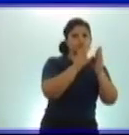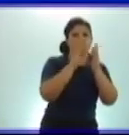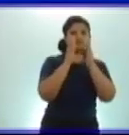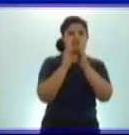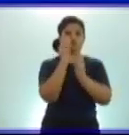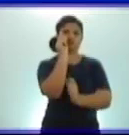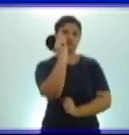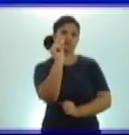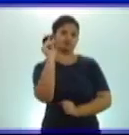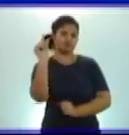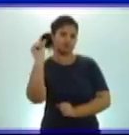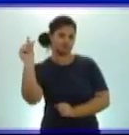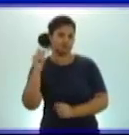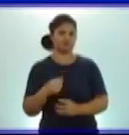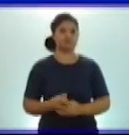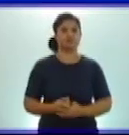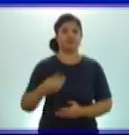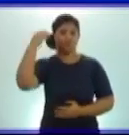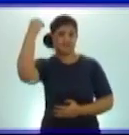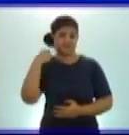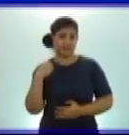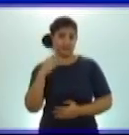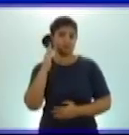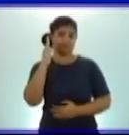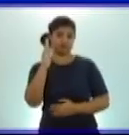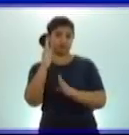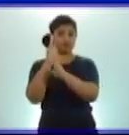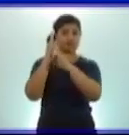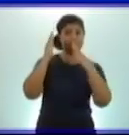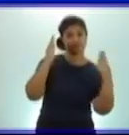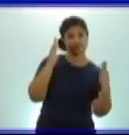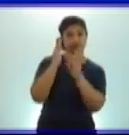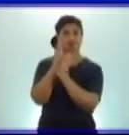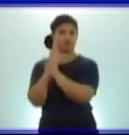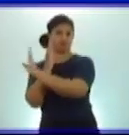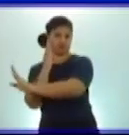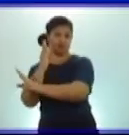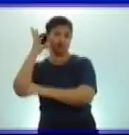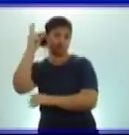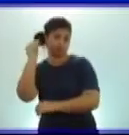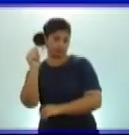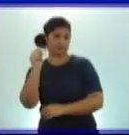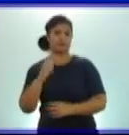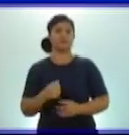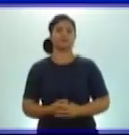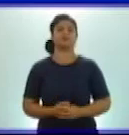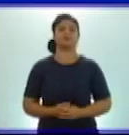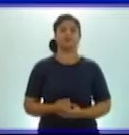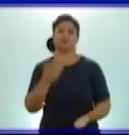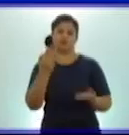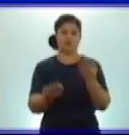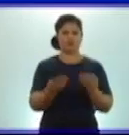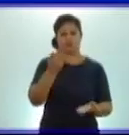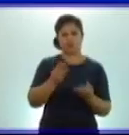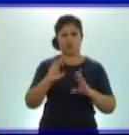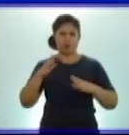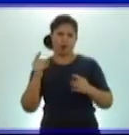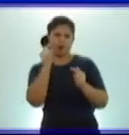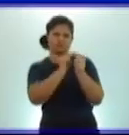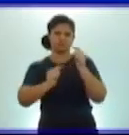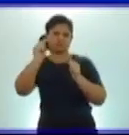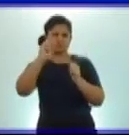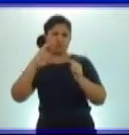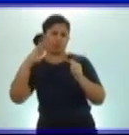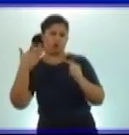determinar antecesor y sucesor. Comparar también y reconocer y utilizar los conceptos